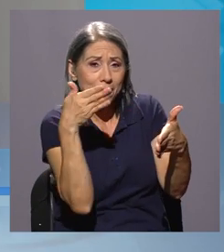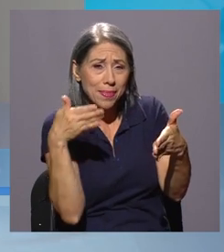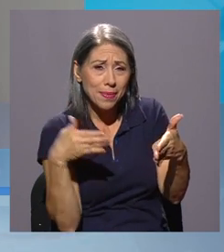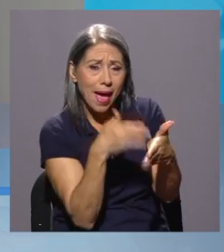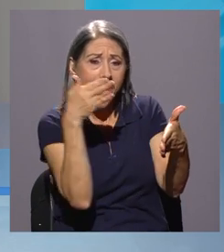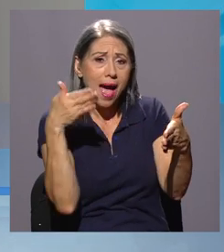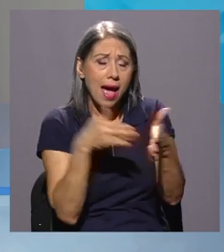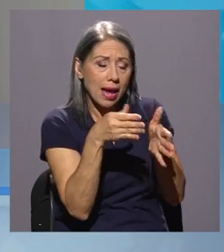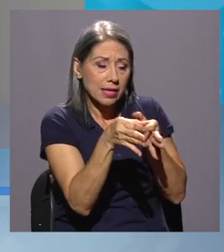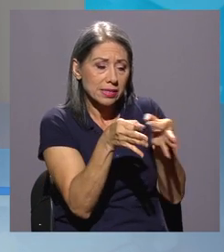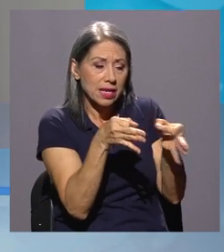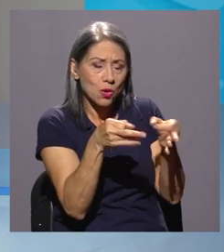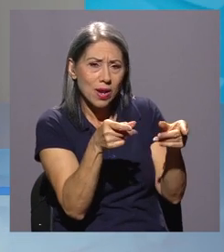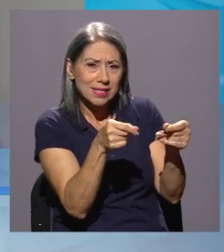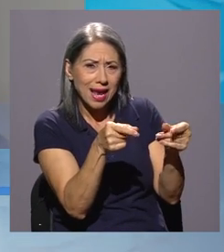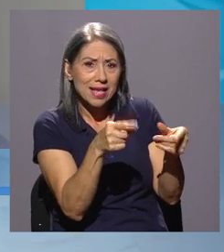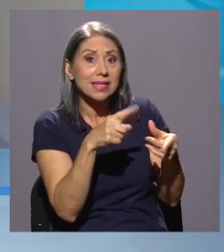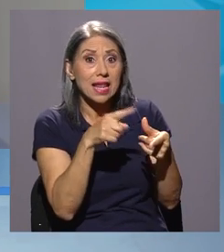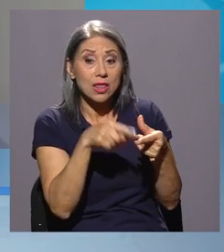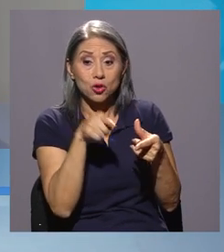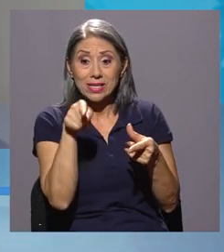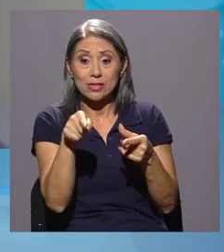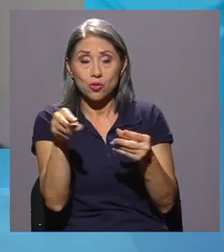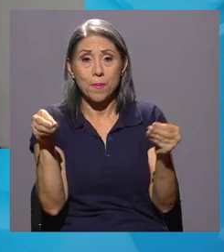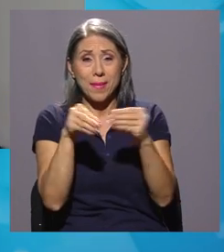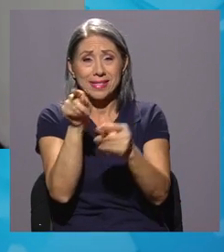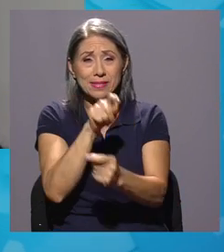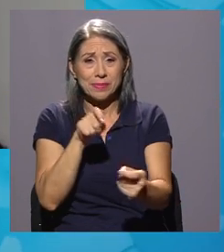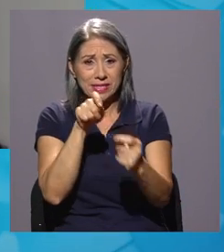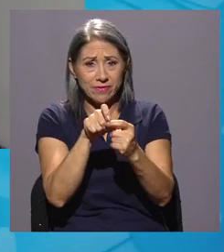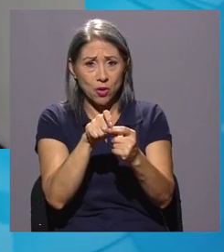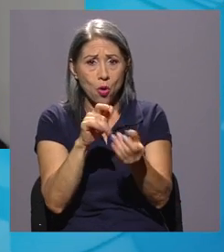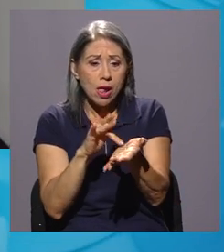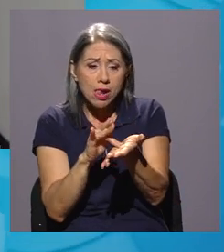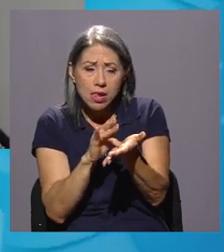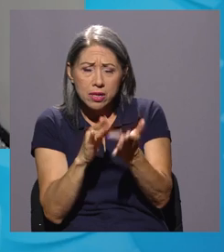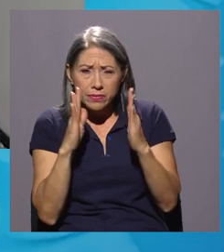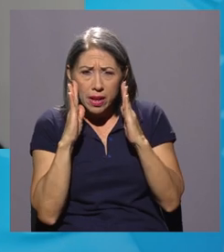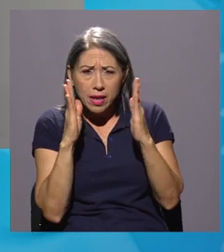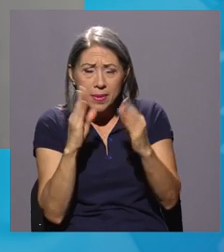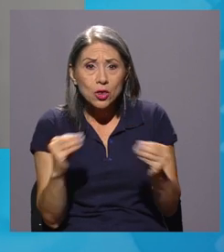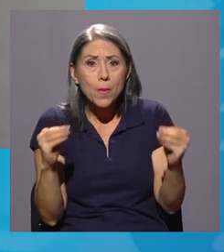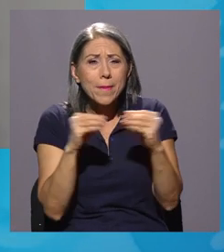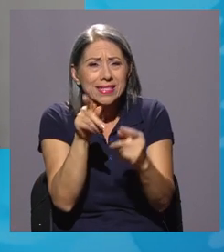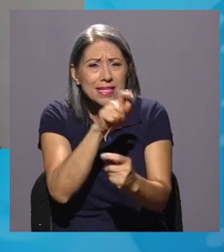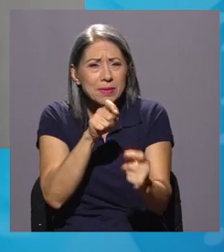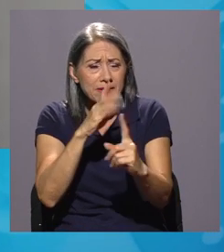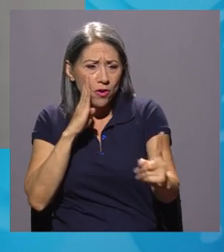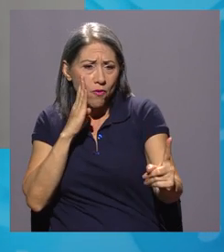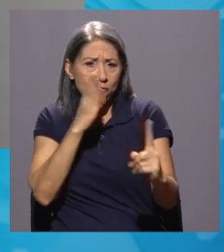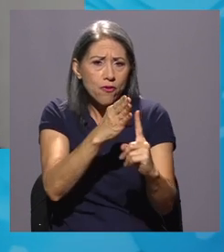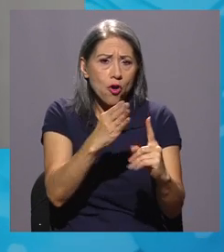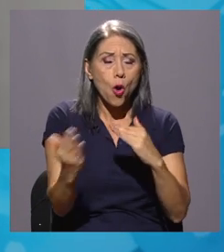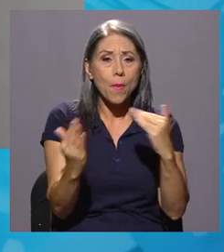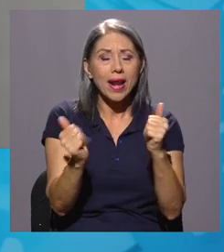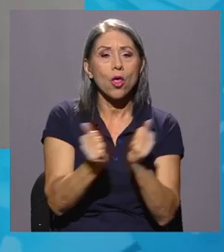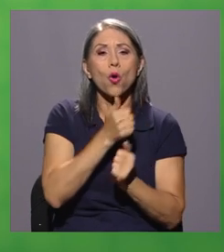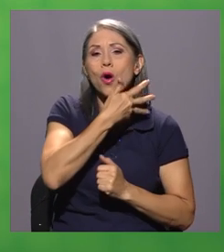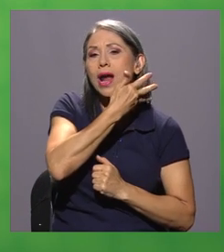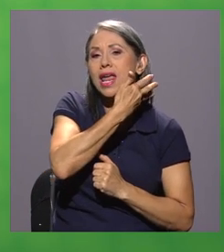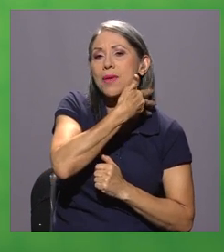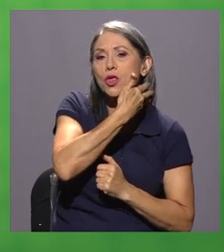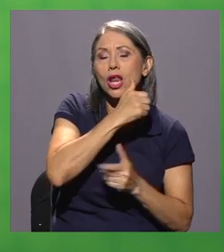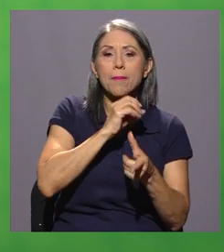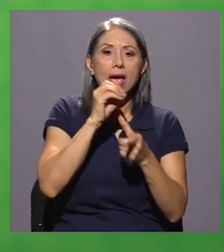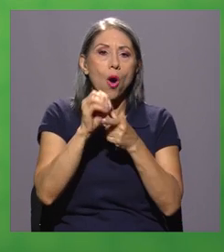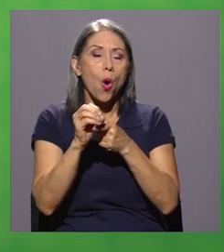células de cáncer y eso pues da más especificidad, es un tratamiento digamos más específico que una quimioterapia o una radioterapia.